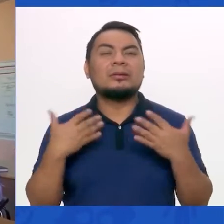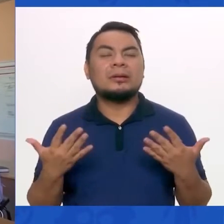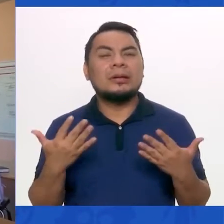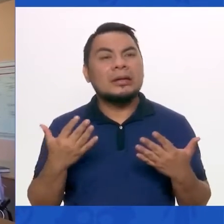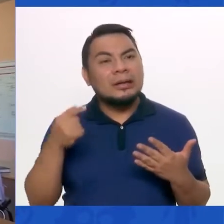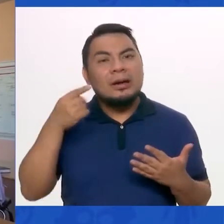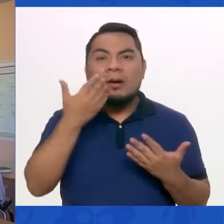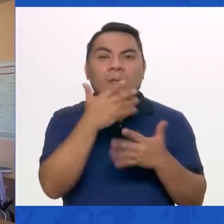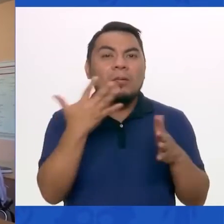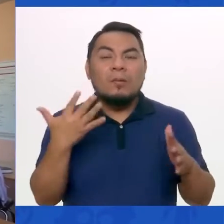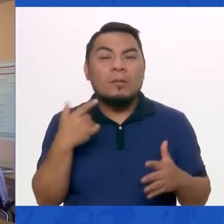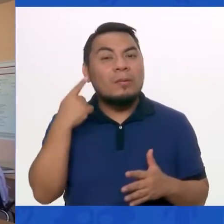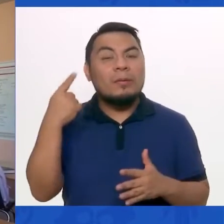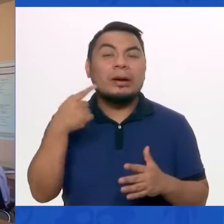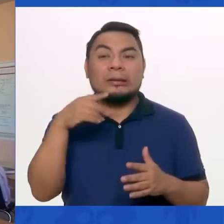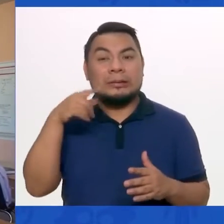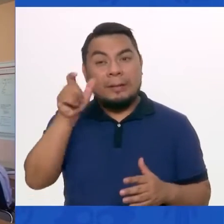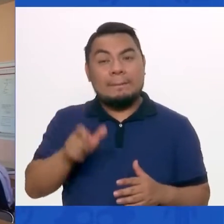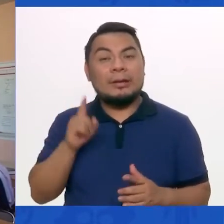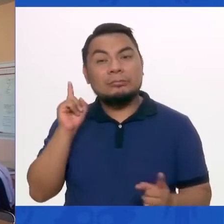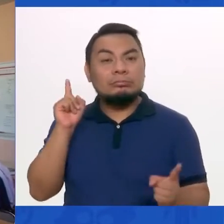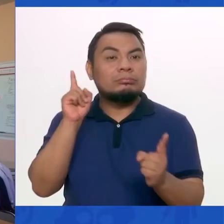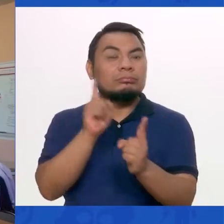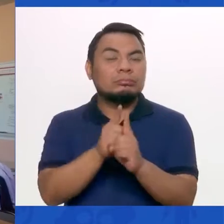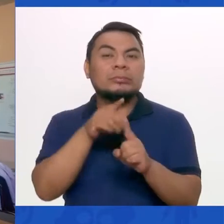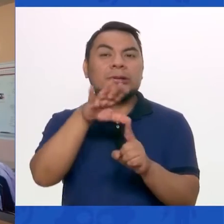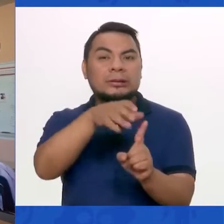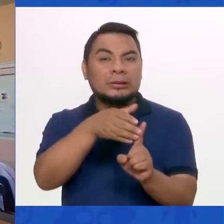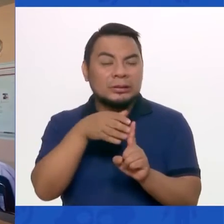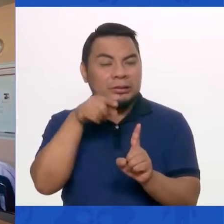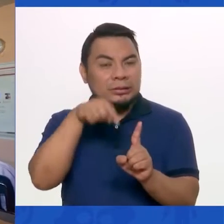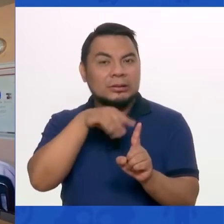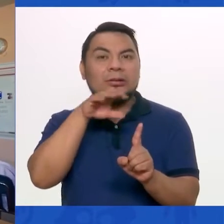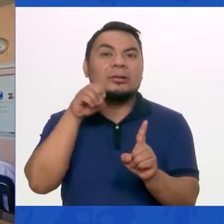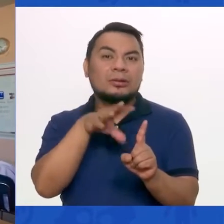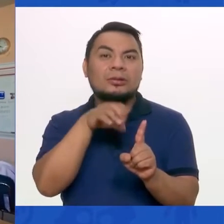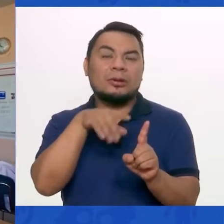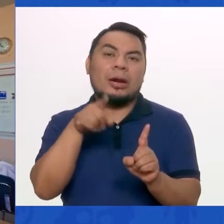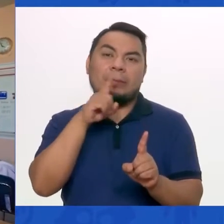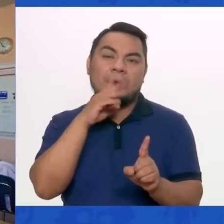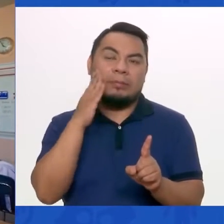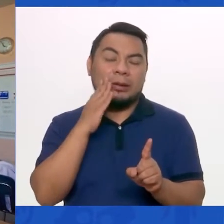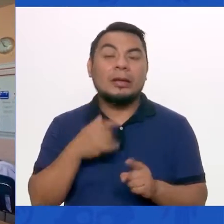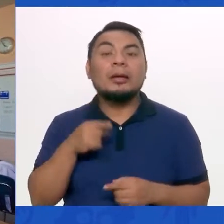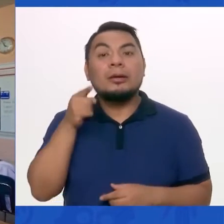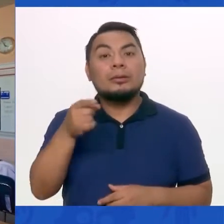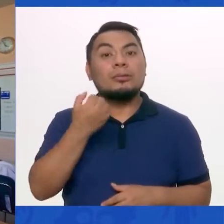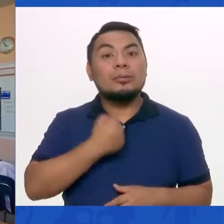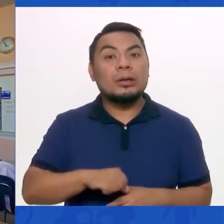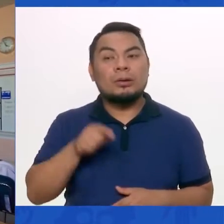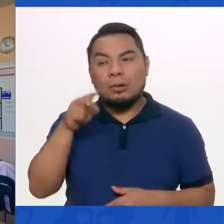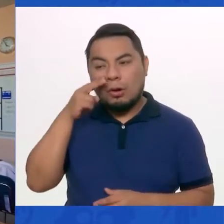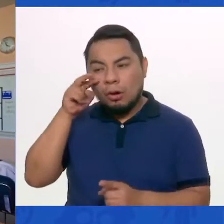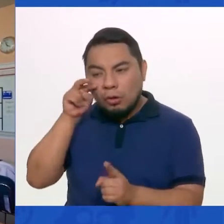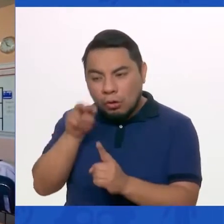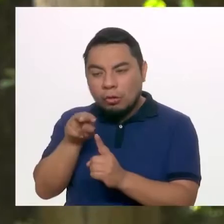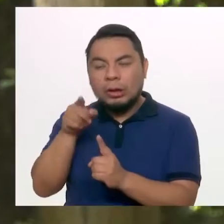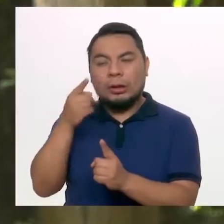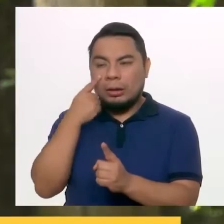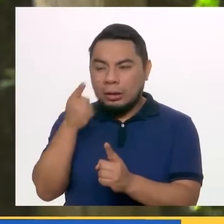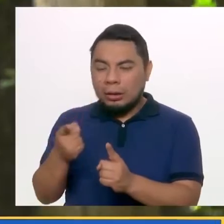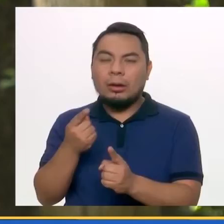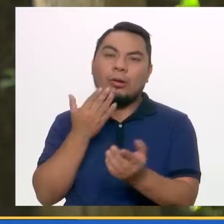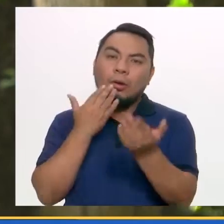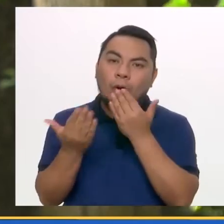piedra angular de cualquier buena intervención. Y la primera recomendación a todo padre, conocer a nuestros hijos y comunicarnos con